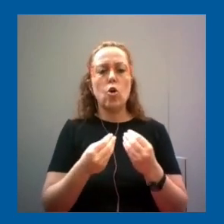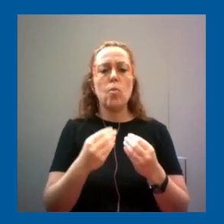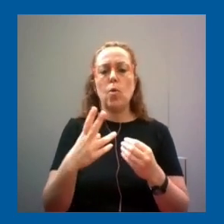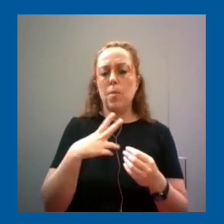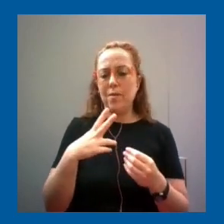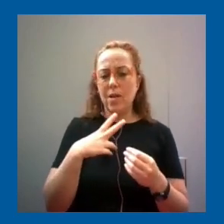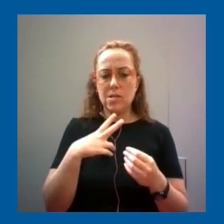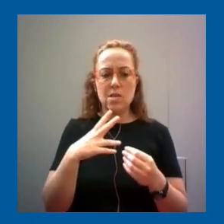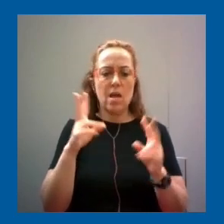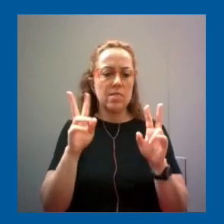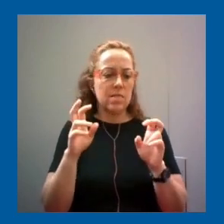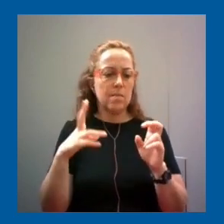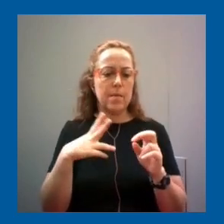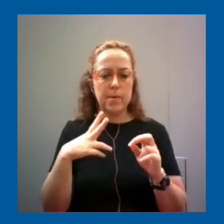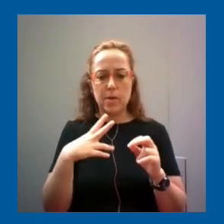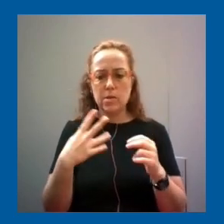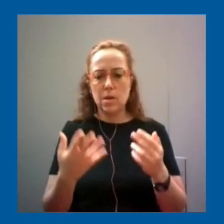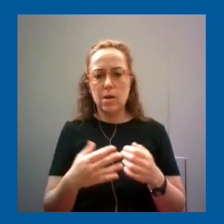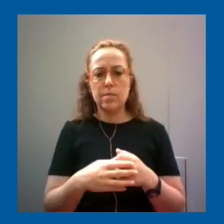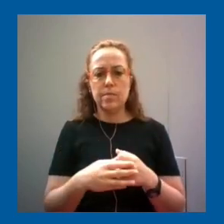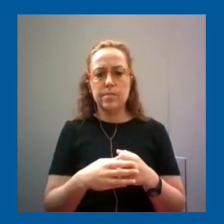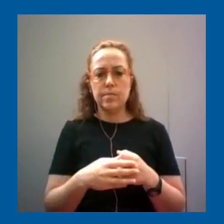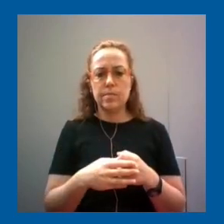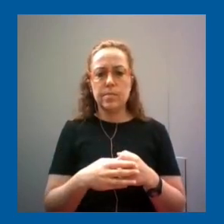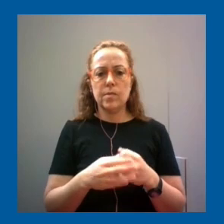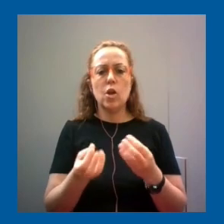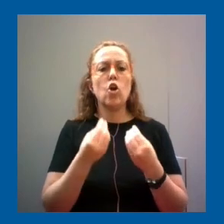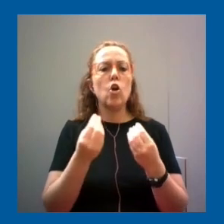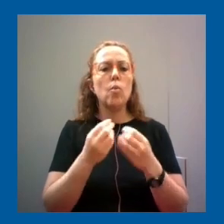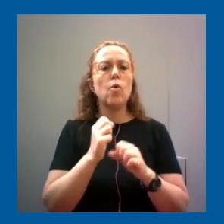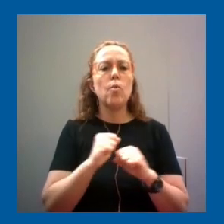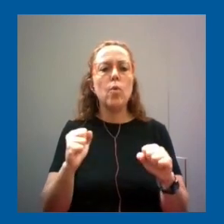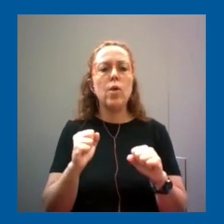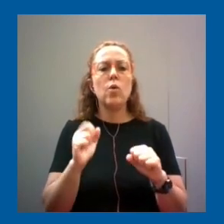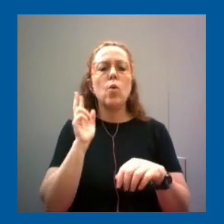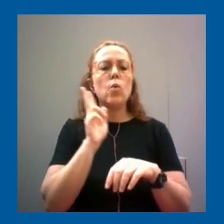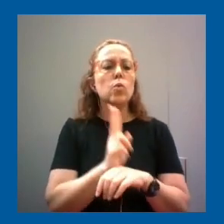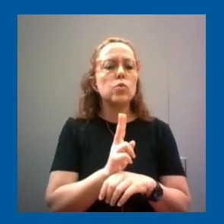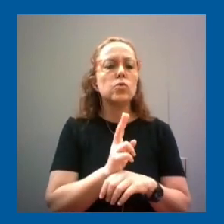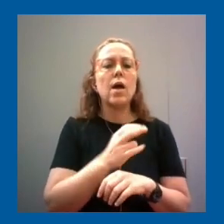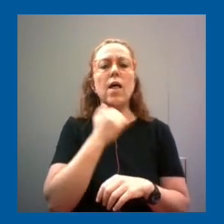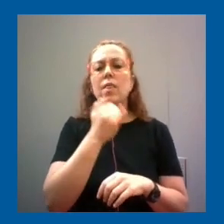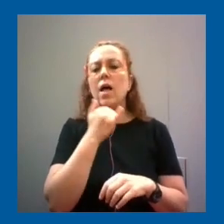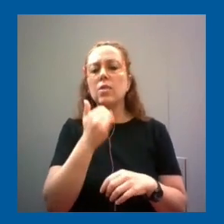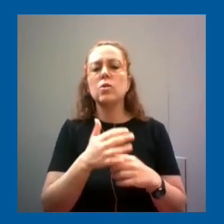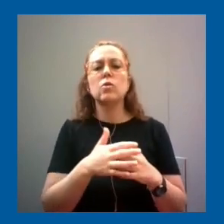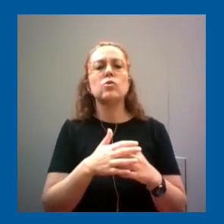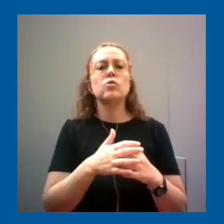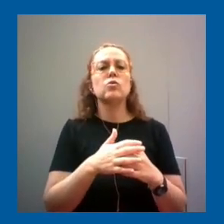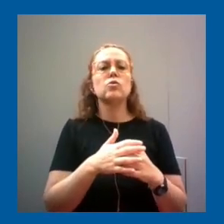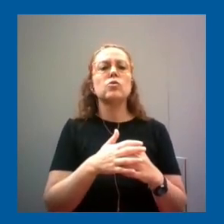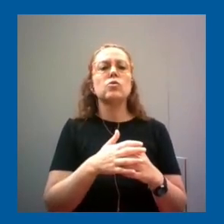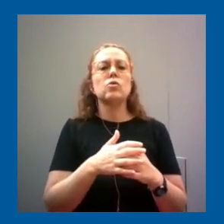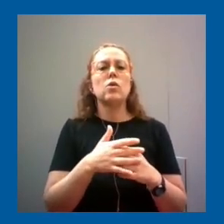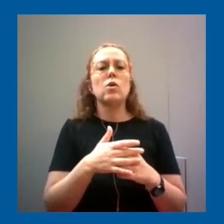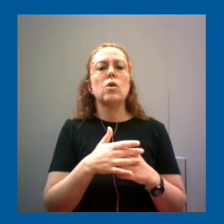vamos a entender cómo se pueden utilizar esos datos de una forma correcta o de una forma incorrecta.